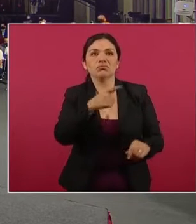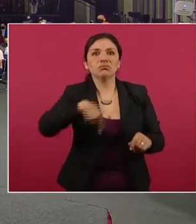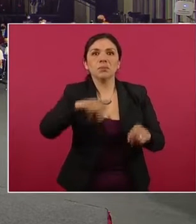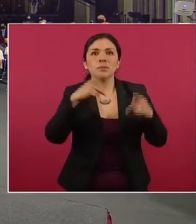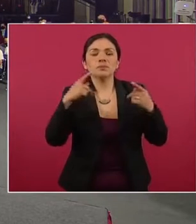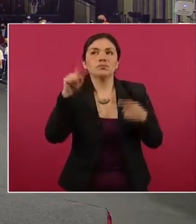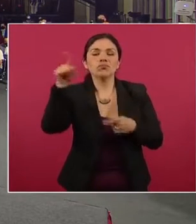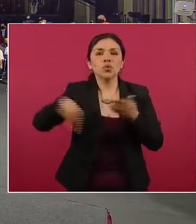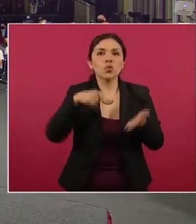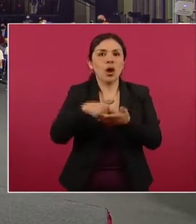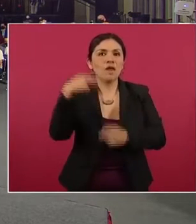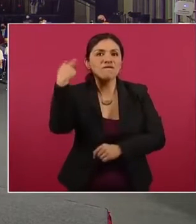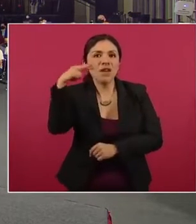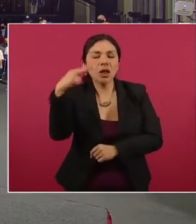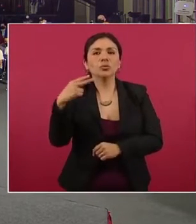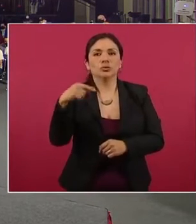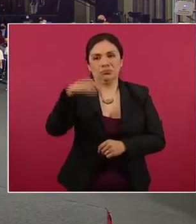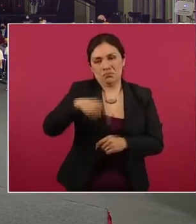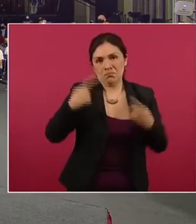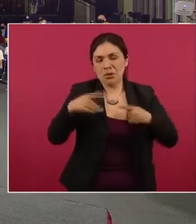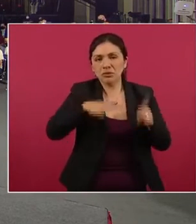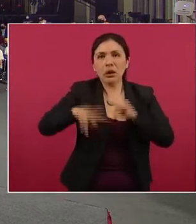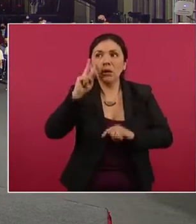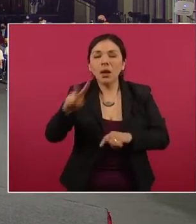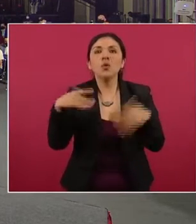a Veracruz y al pueblo de México.